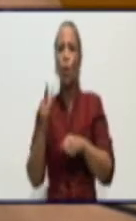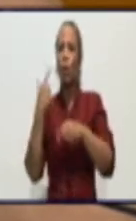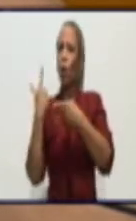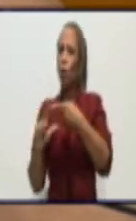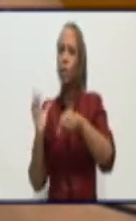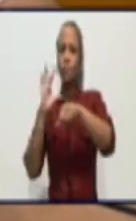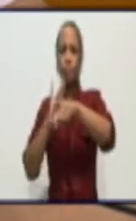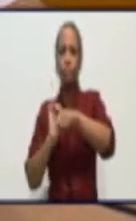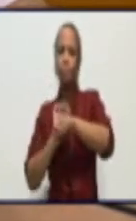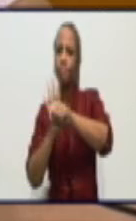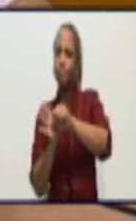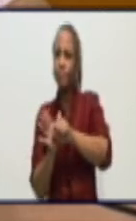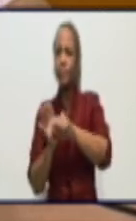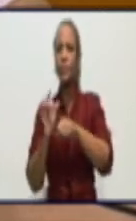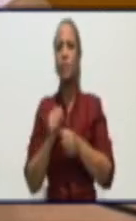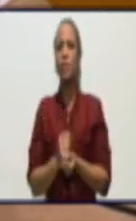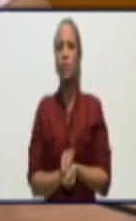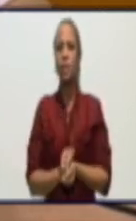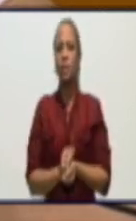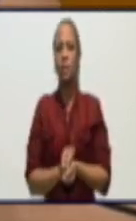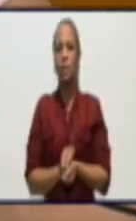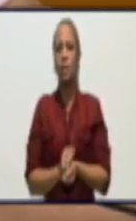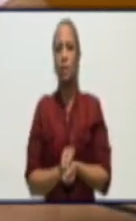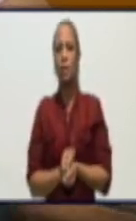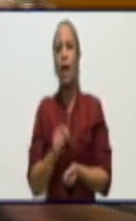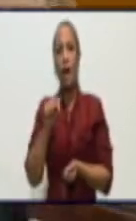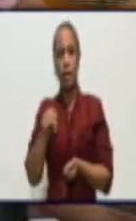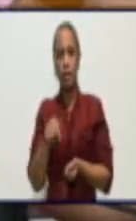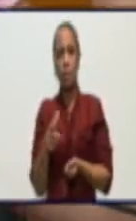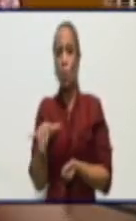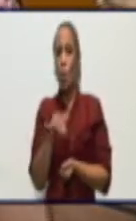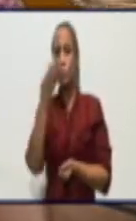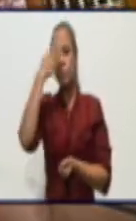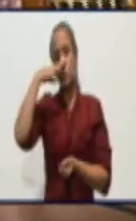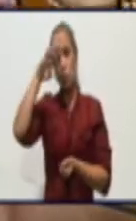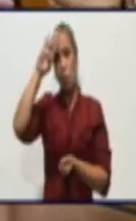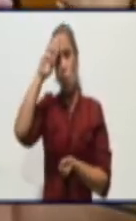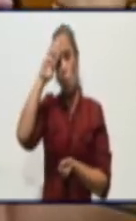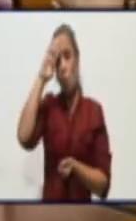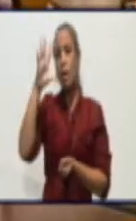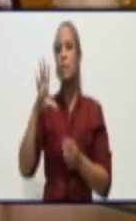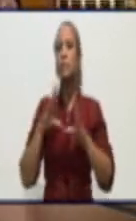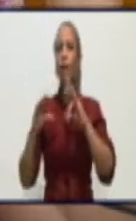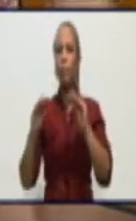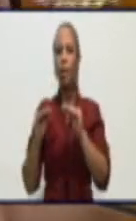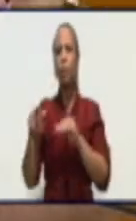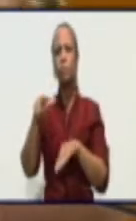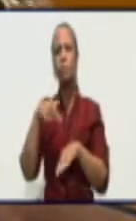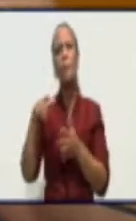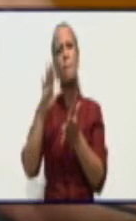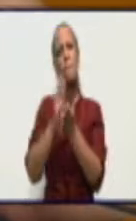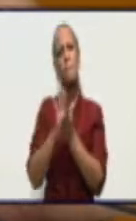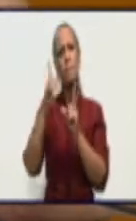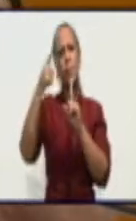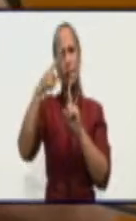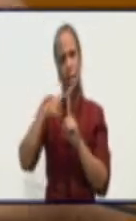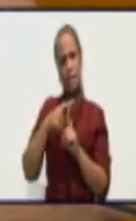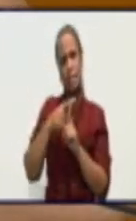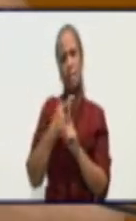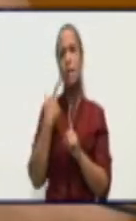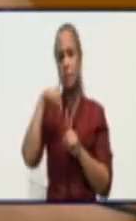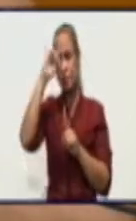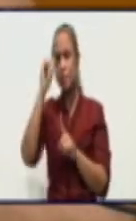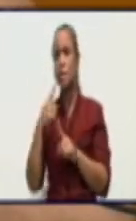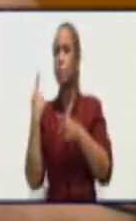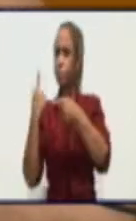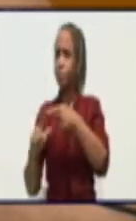e inclusive aquí mismo en Cuba se ha hablado por lo menos en zona de Matanzas para Occidente que han aparecido y